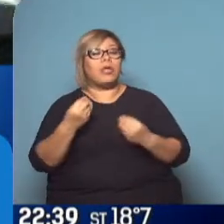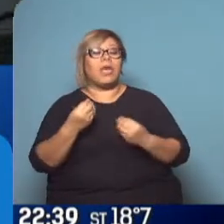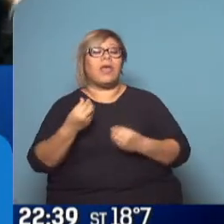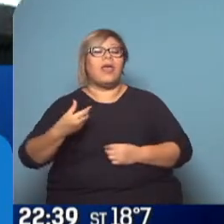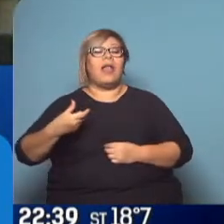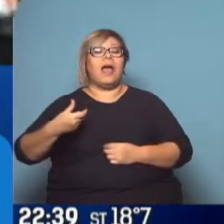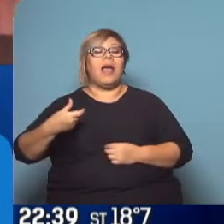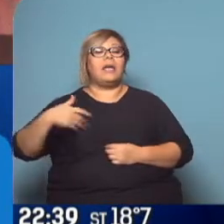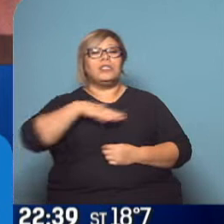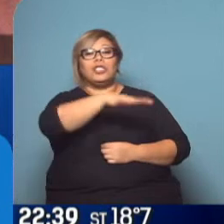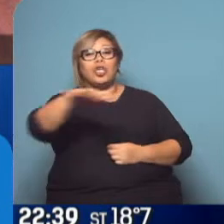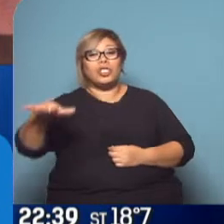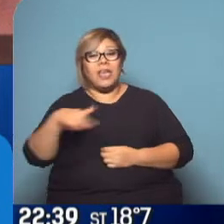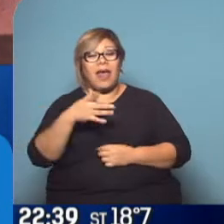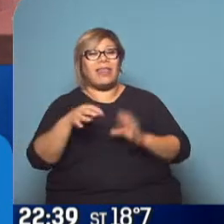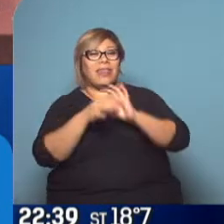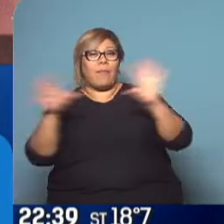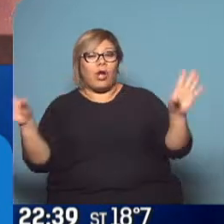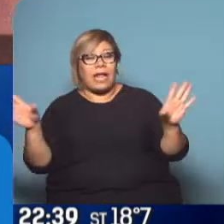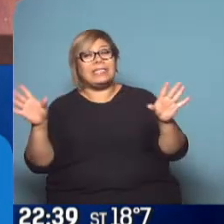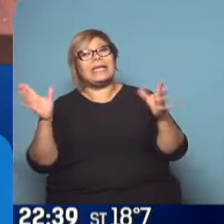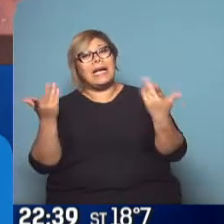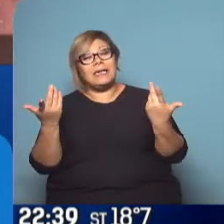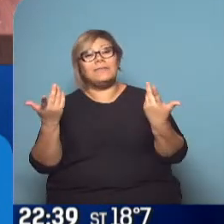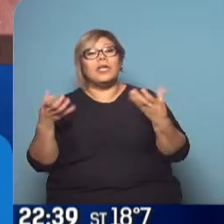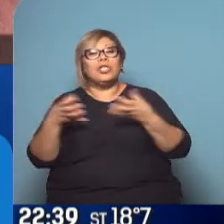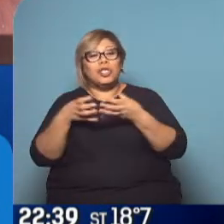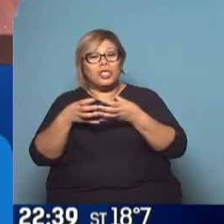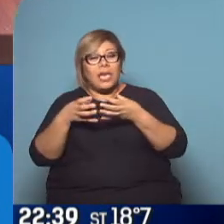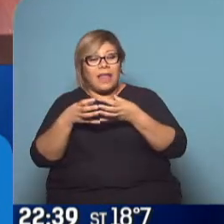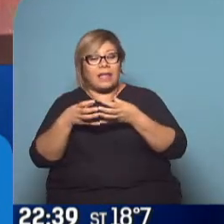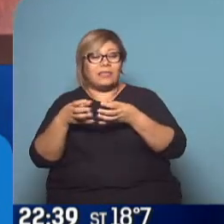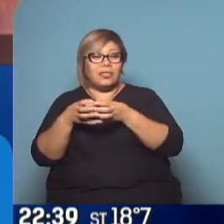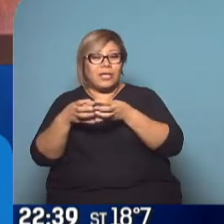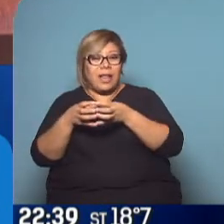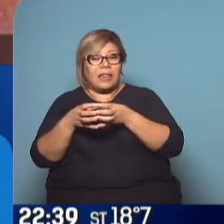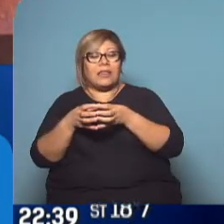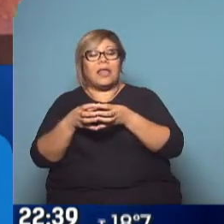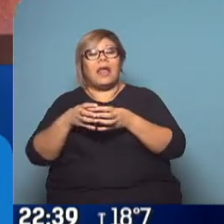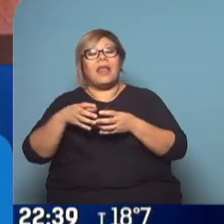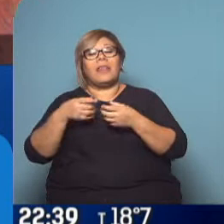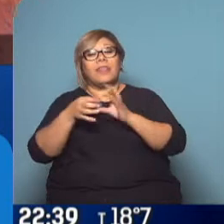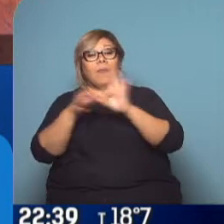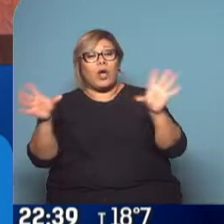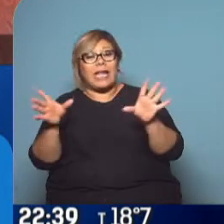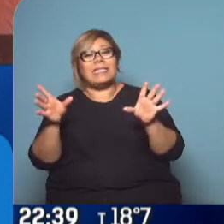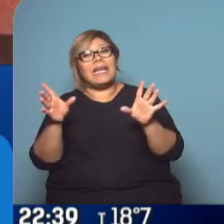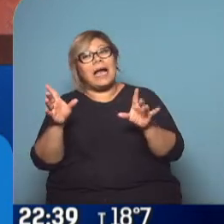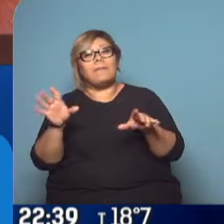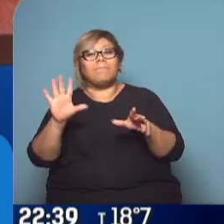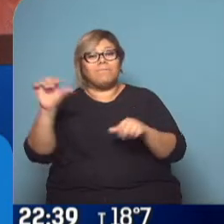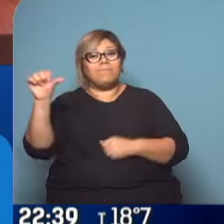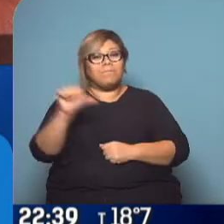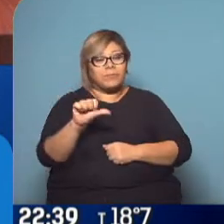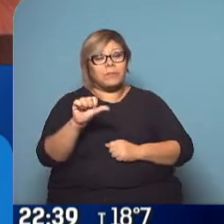viene empicada y de pronto, bueno, resurge en España. Pero España también tiene una particularidad.